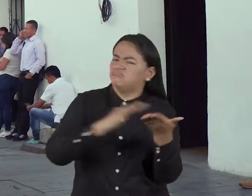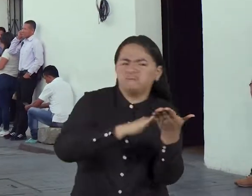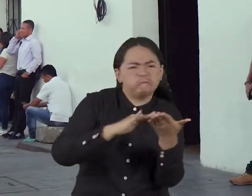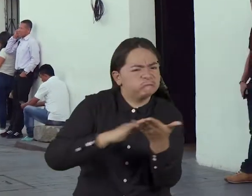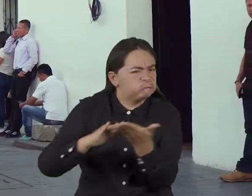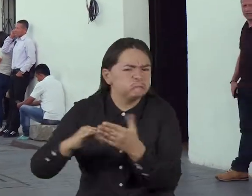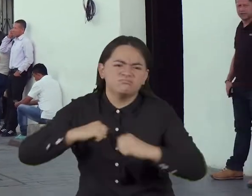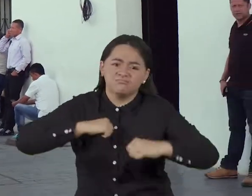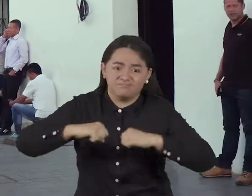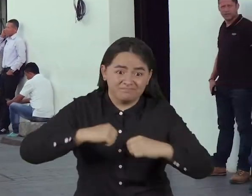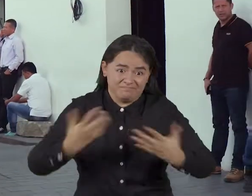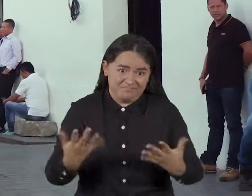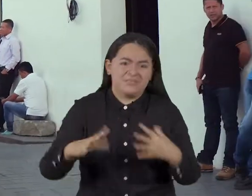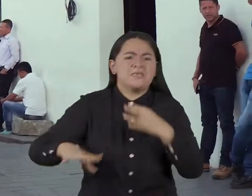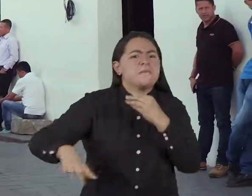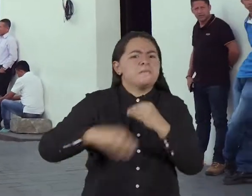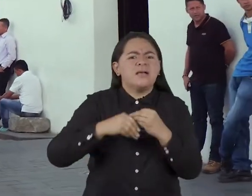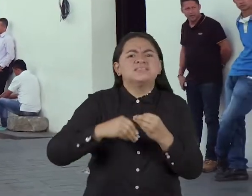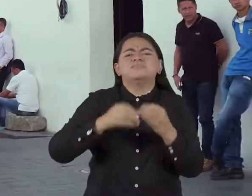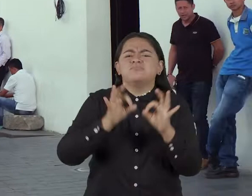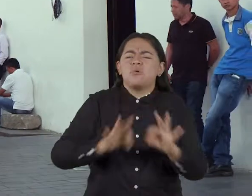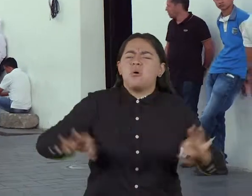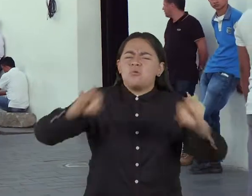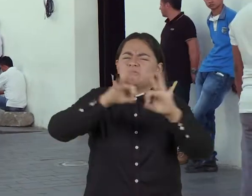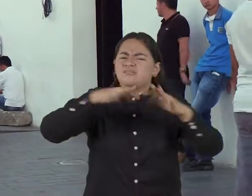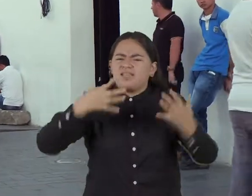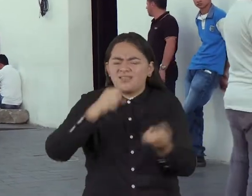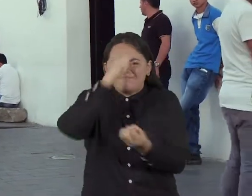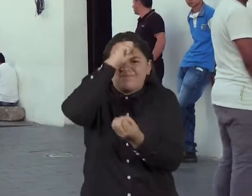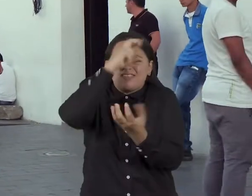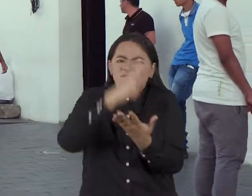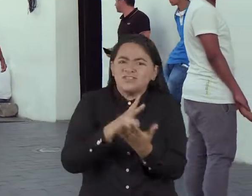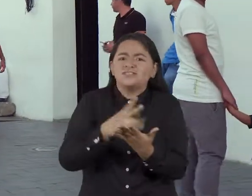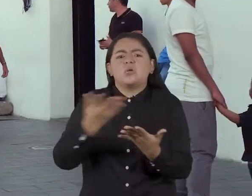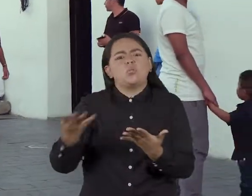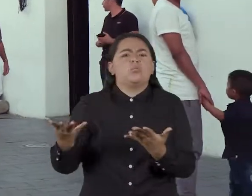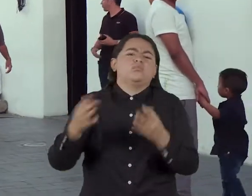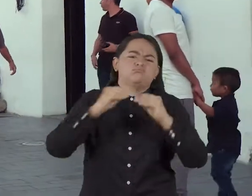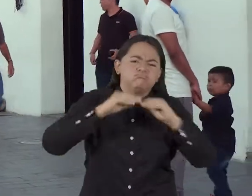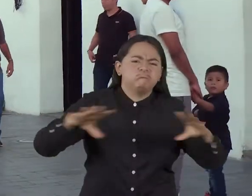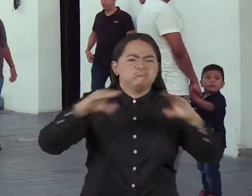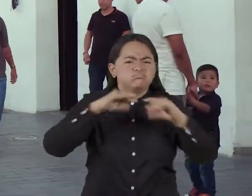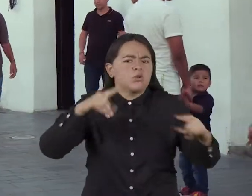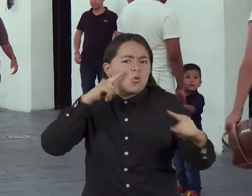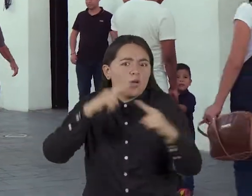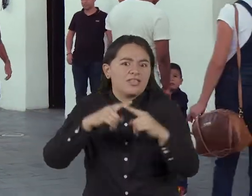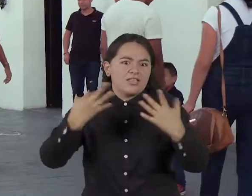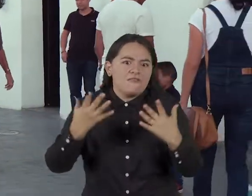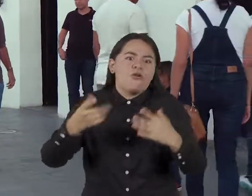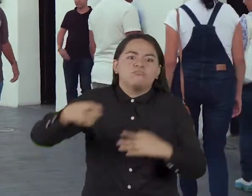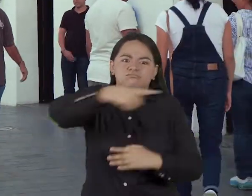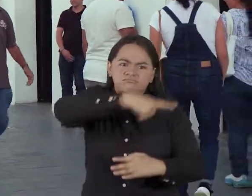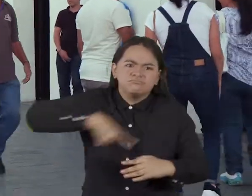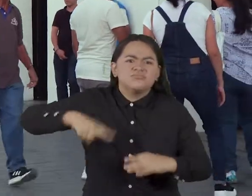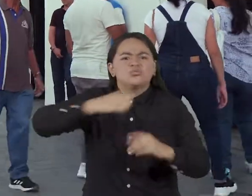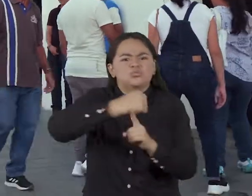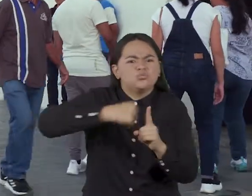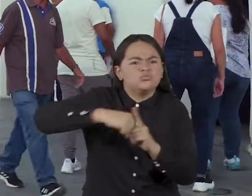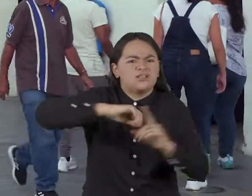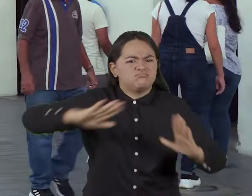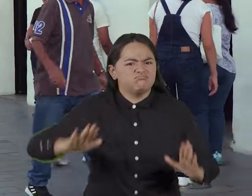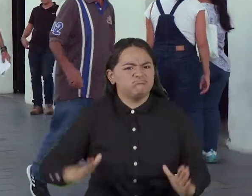locales y globales, encuentran en la diversidad un gran potencial y asumen con excelencia y conocimientos